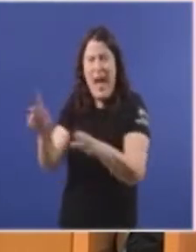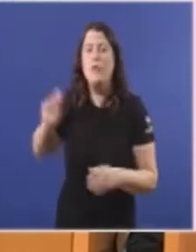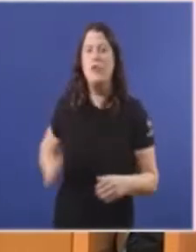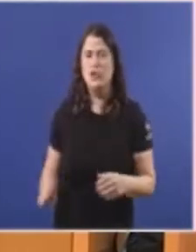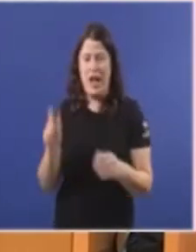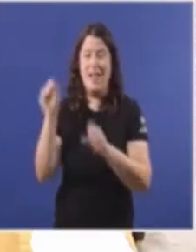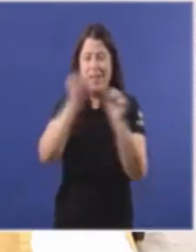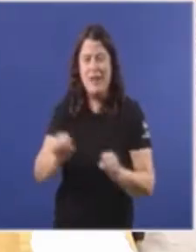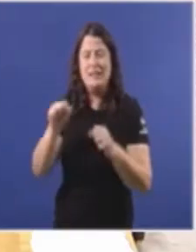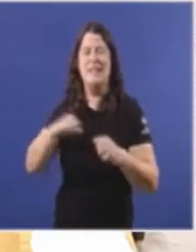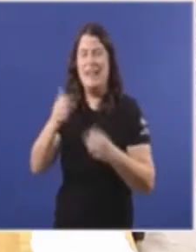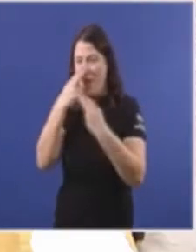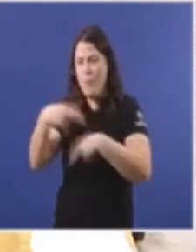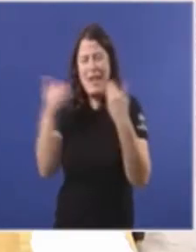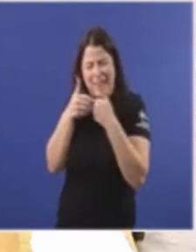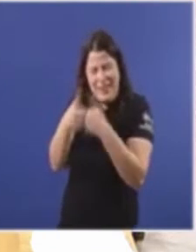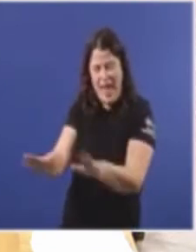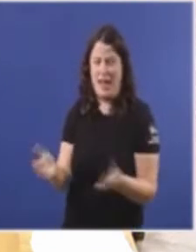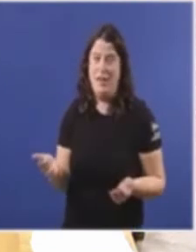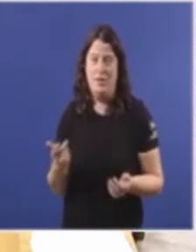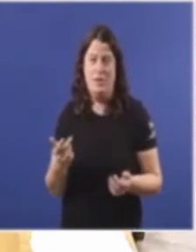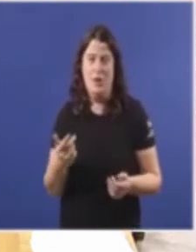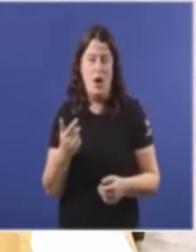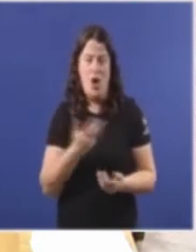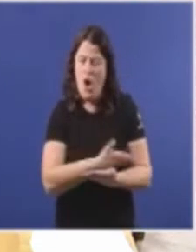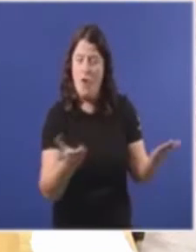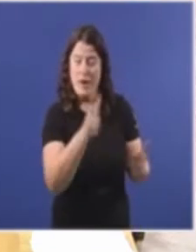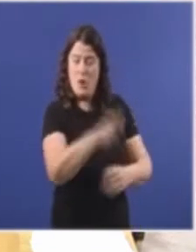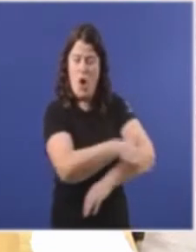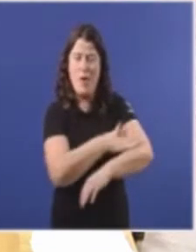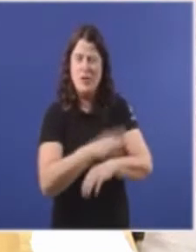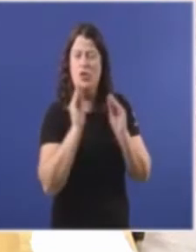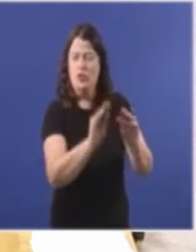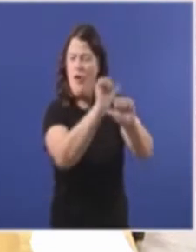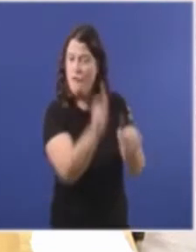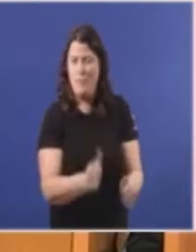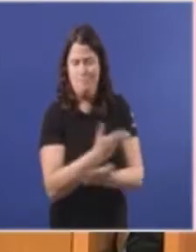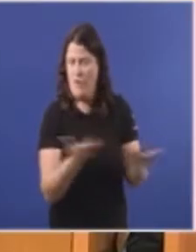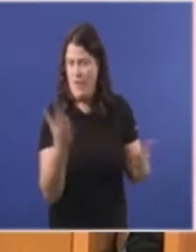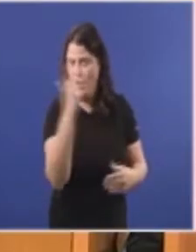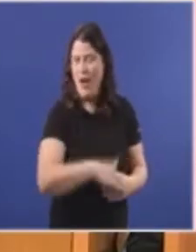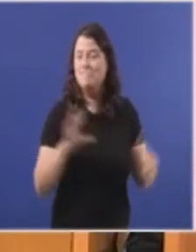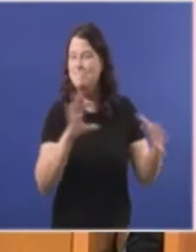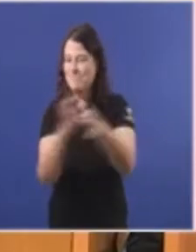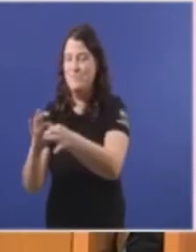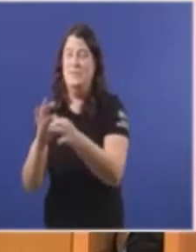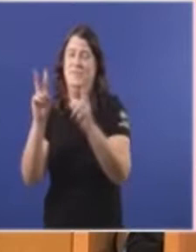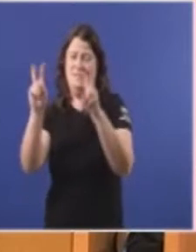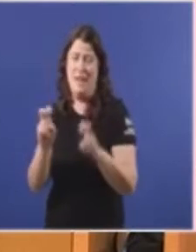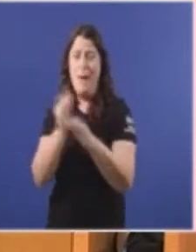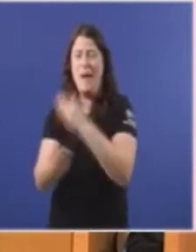sanidade pública E claro Que non confiamos Neste goberno Ni nas súas prácticas En todo Que ten que ver Co Paridoiro de Berín